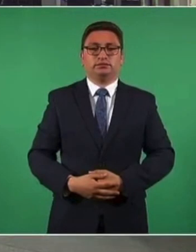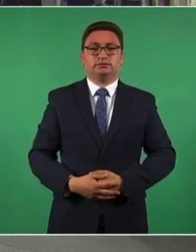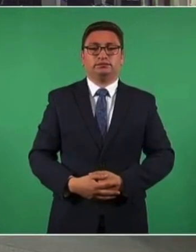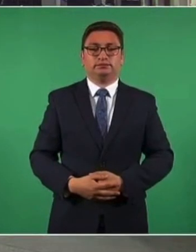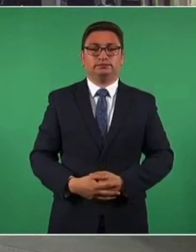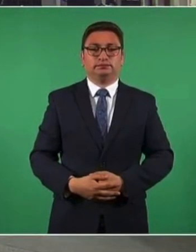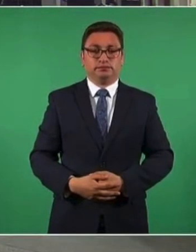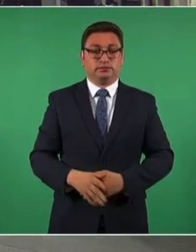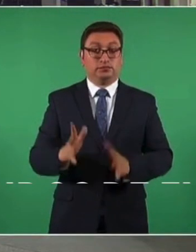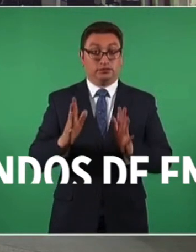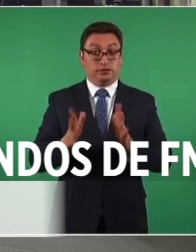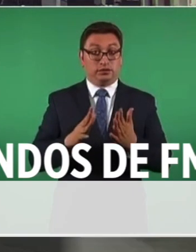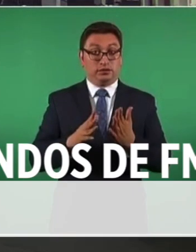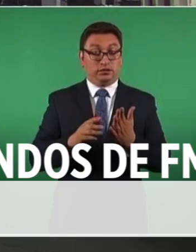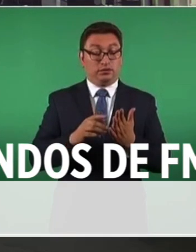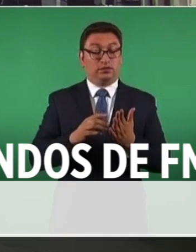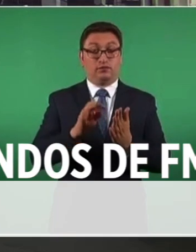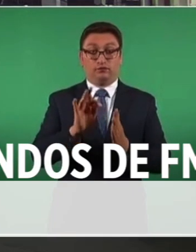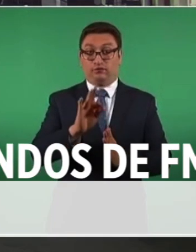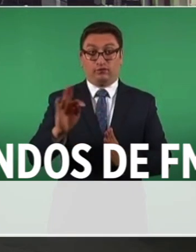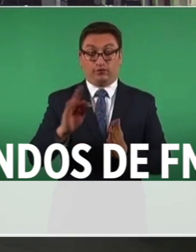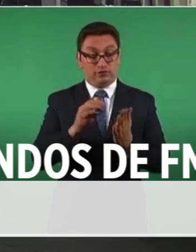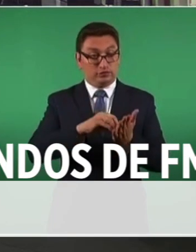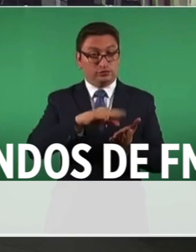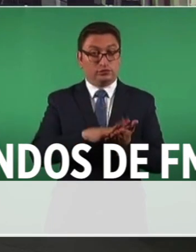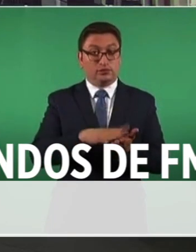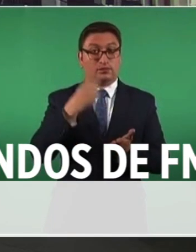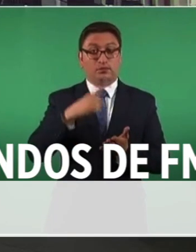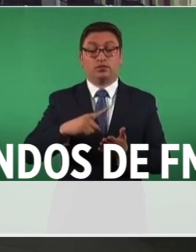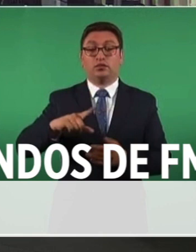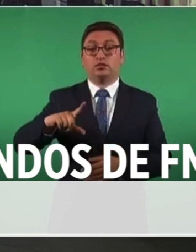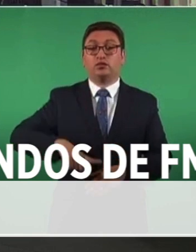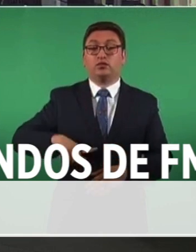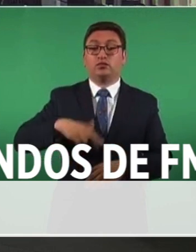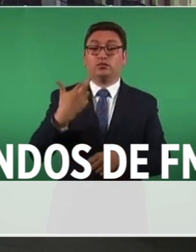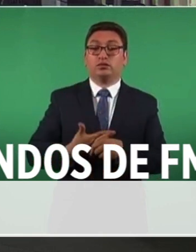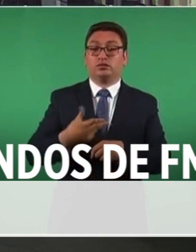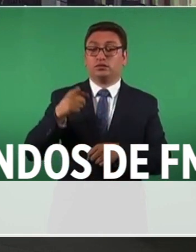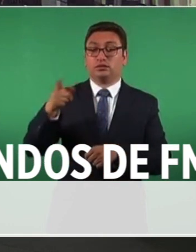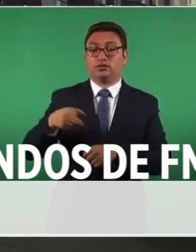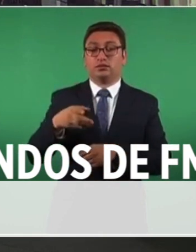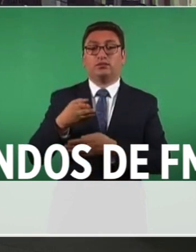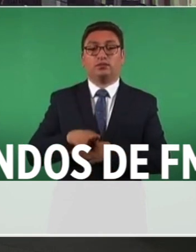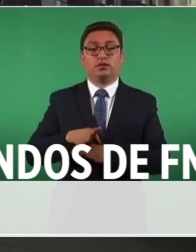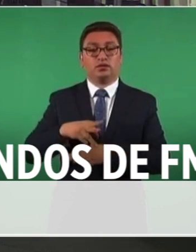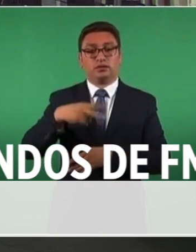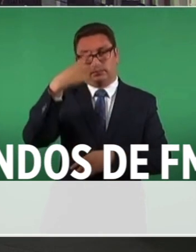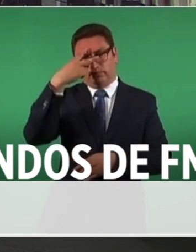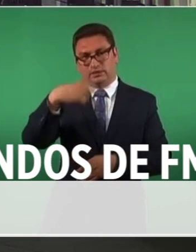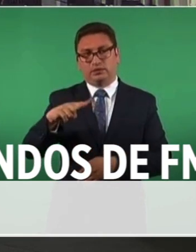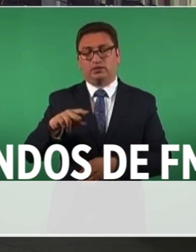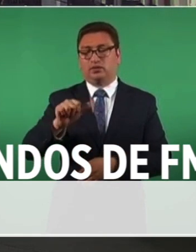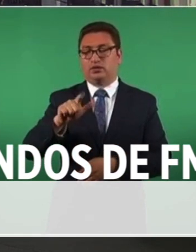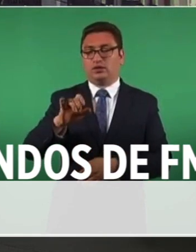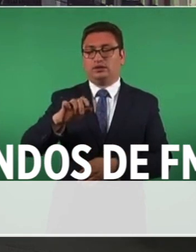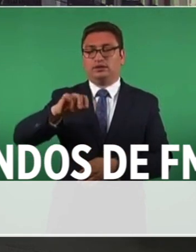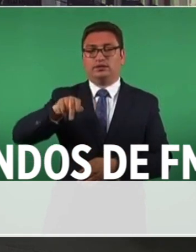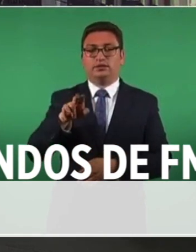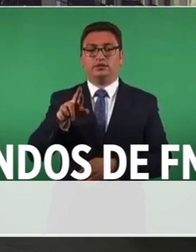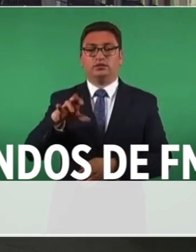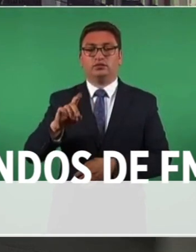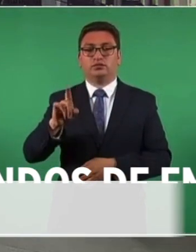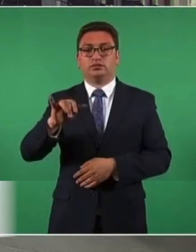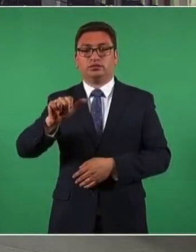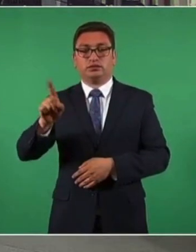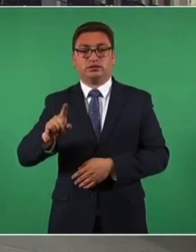Ya se tiene agendada, usted ya ha tenido acercamiento con el gobernador del Banco de México, Alejandro Díaz de León, que el día de ayer dijo que